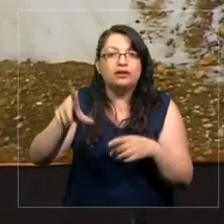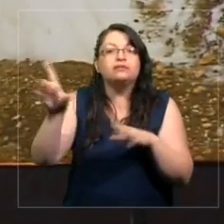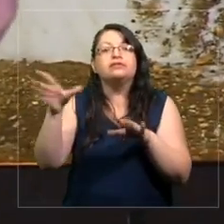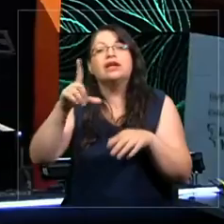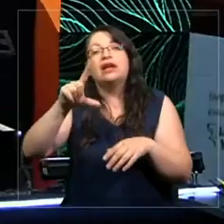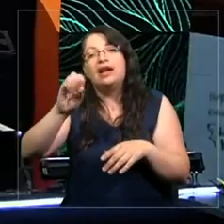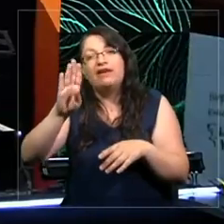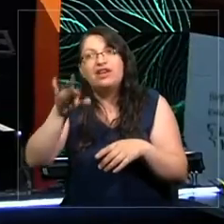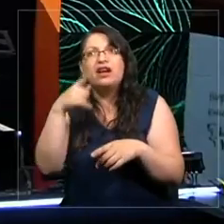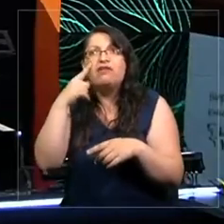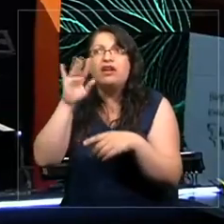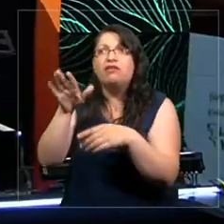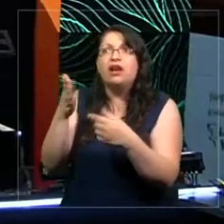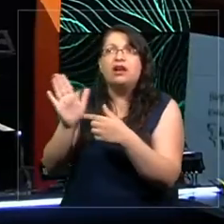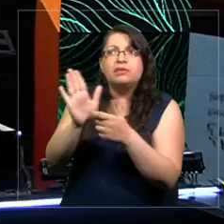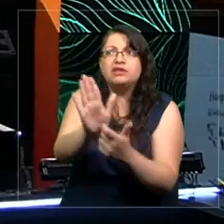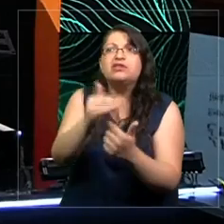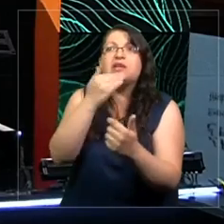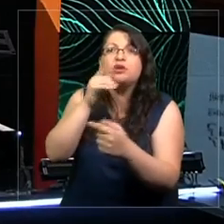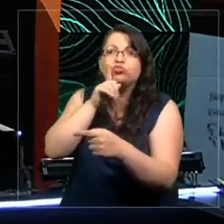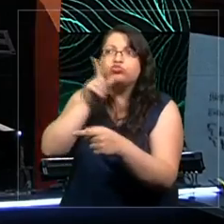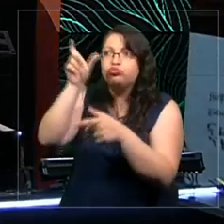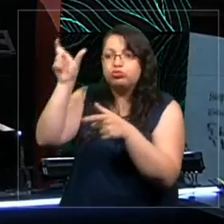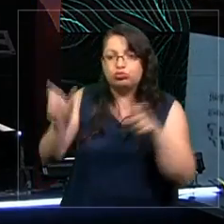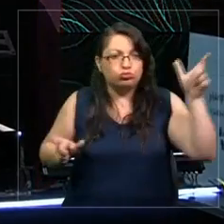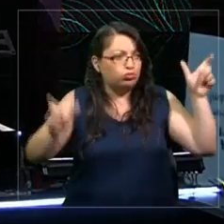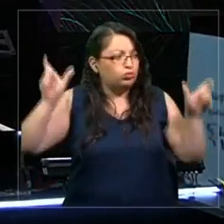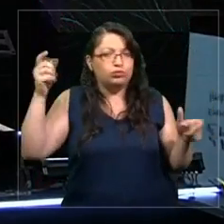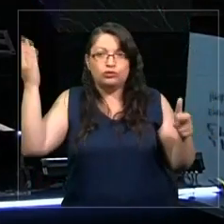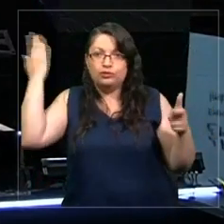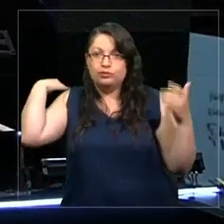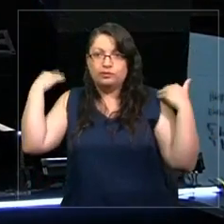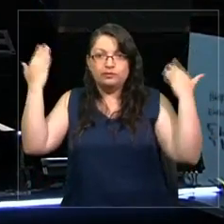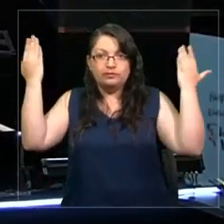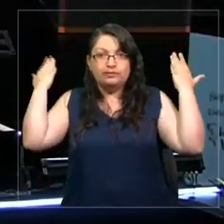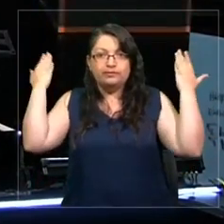van a ver en la presentación y están aquí a mi espalda.